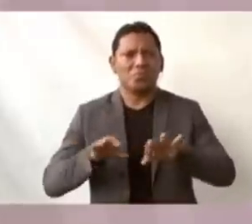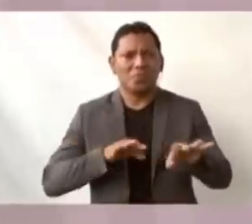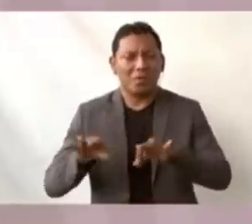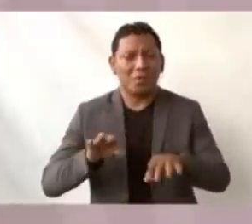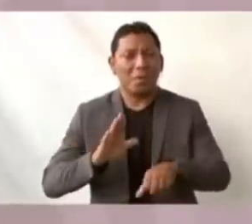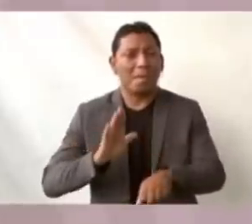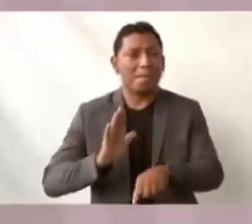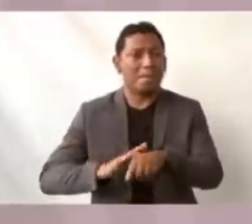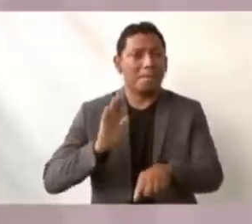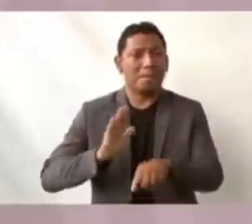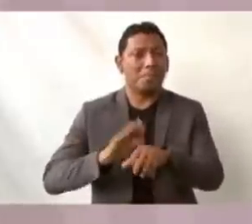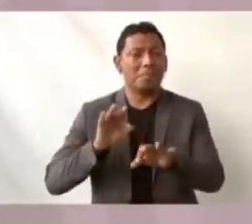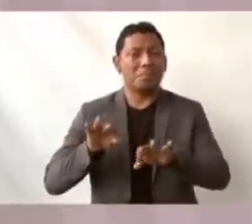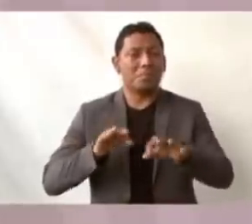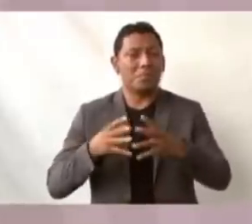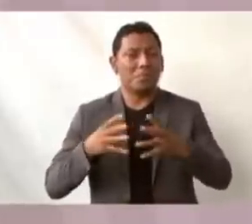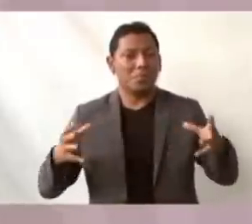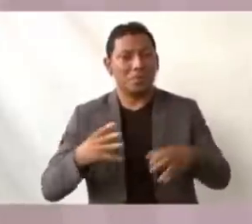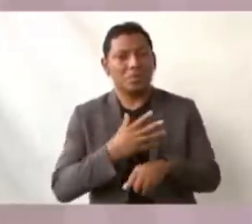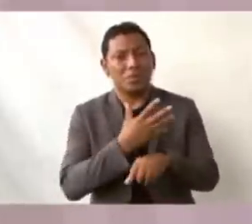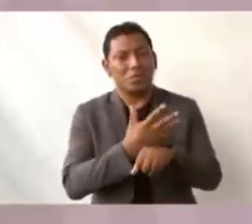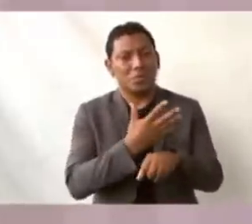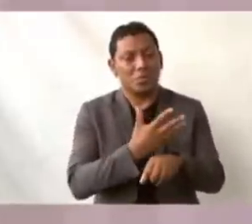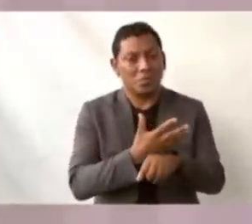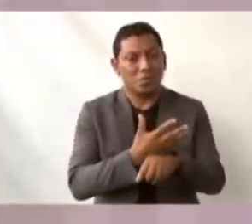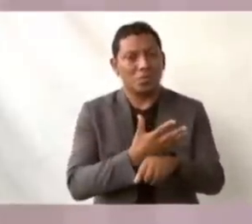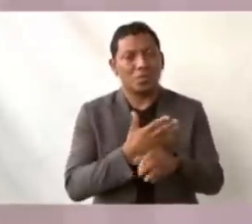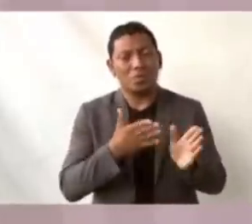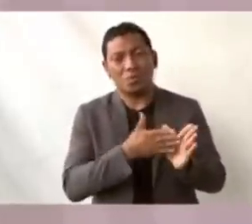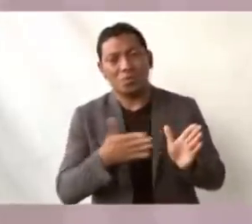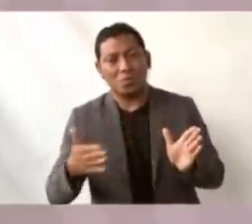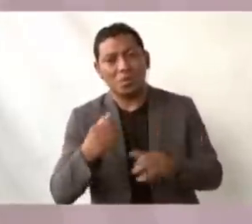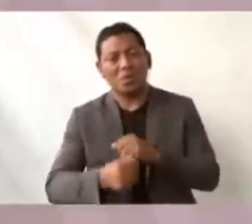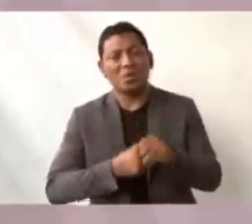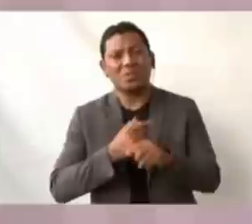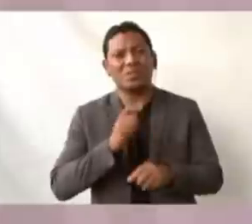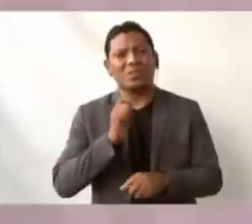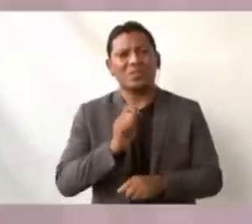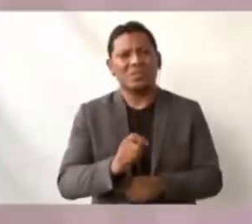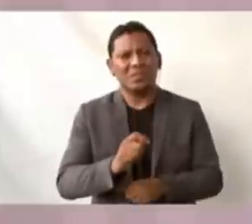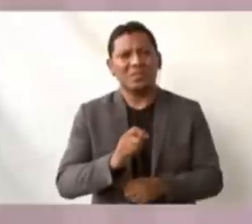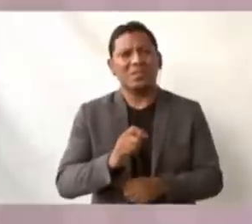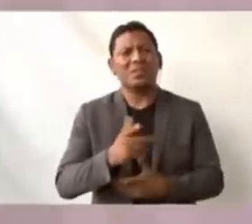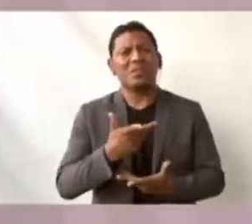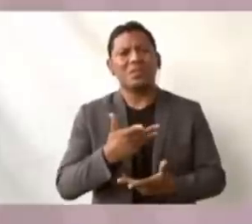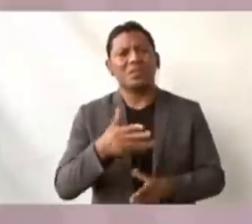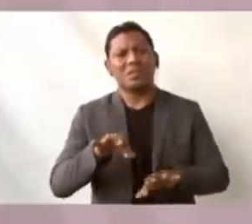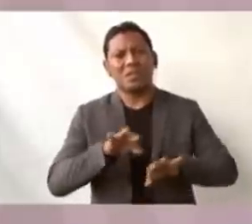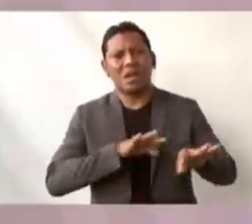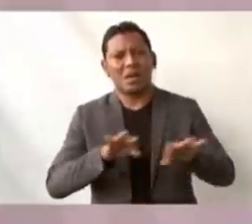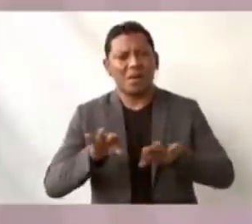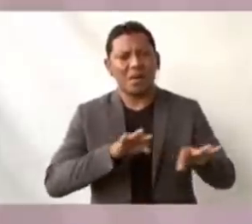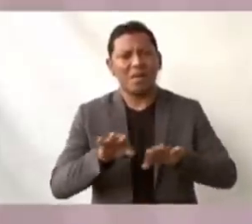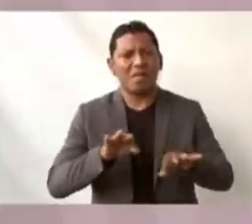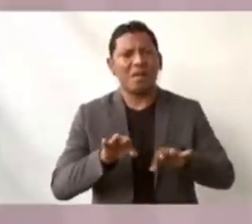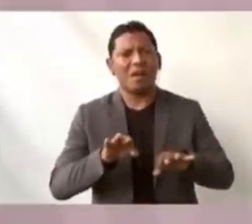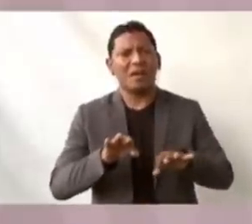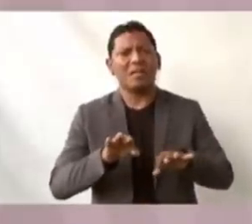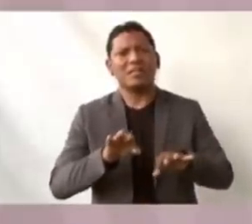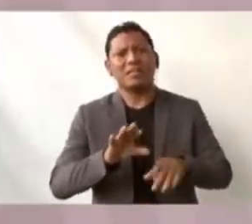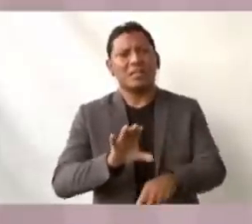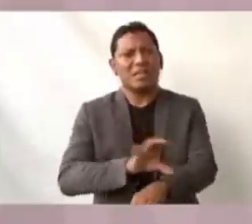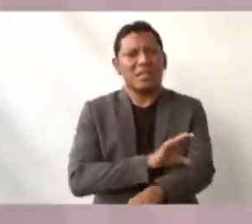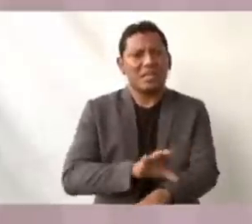que más van a crecer en los Estados Unidos en los últimos años fue técnicos de energía eólica,